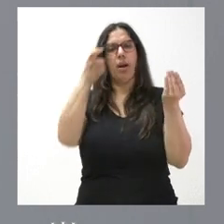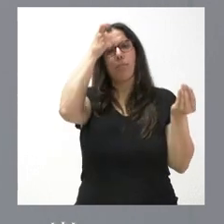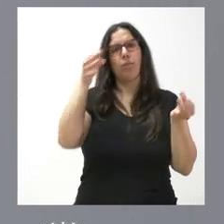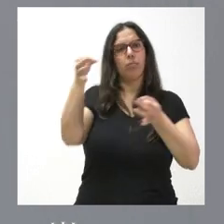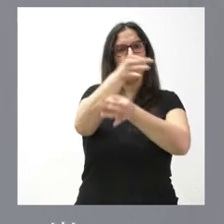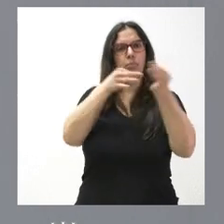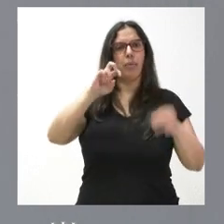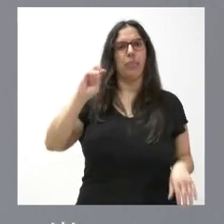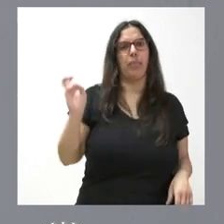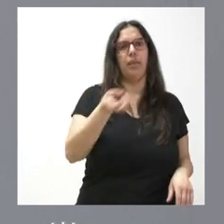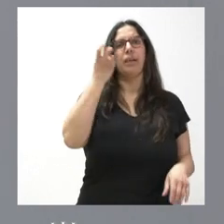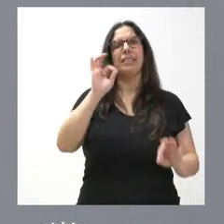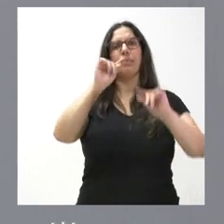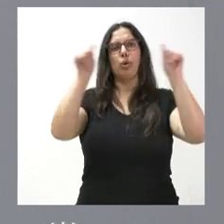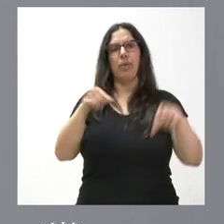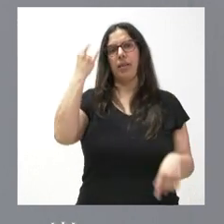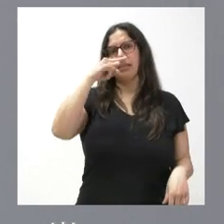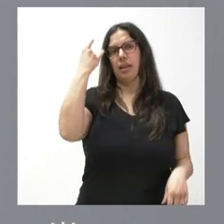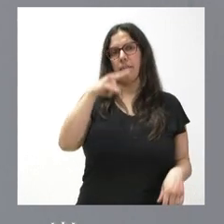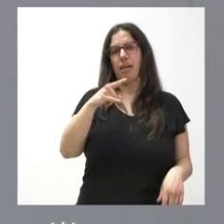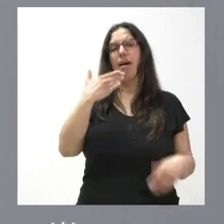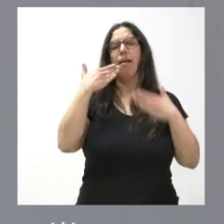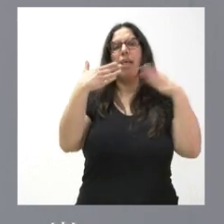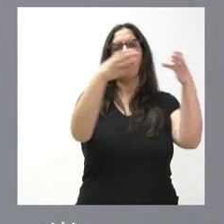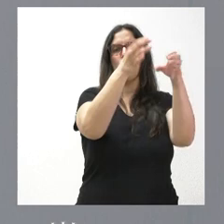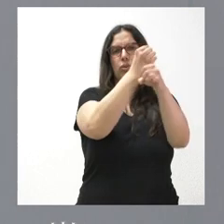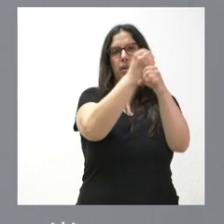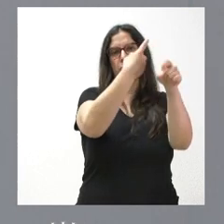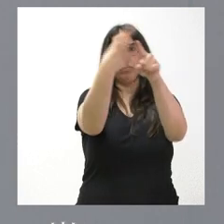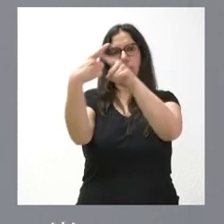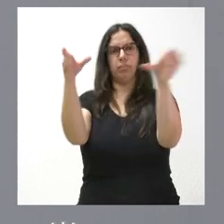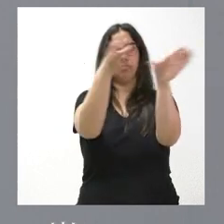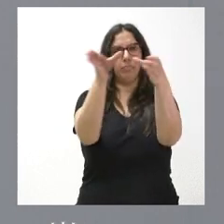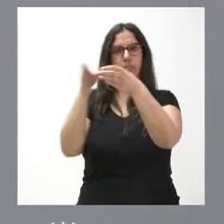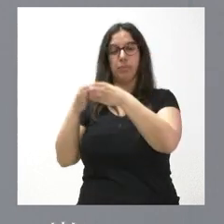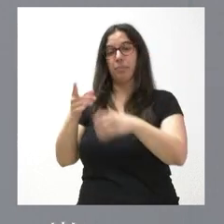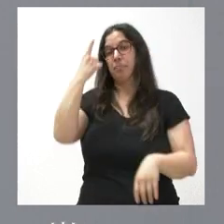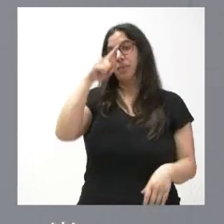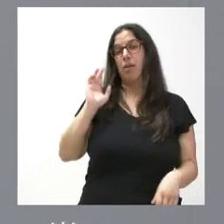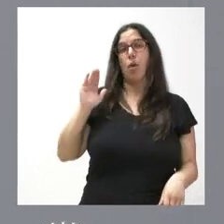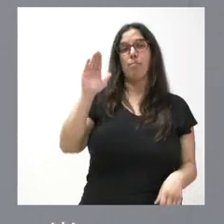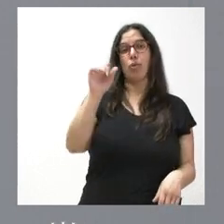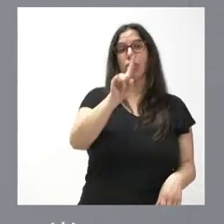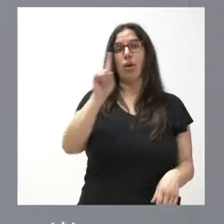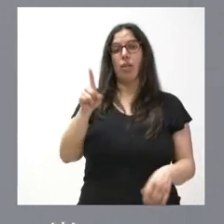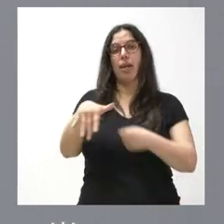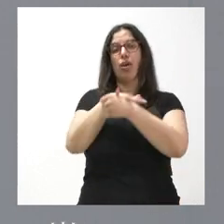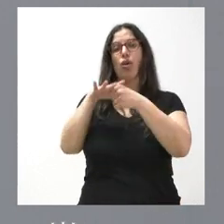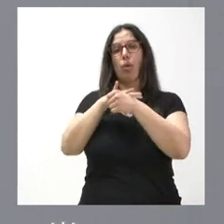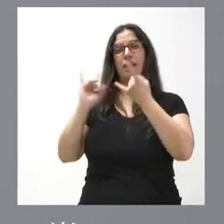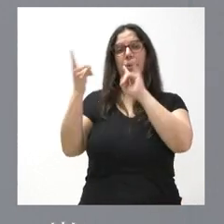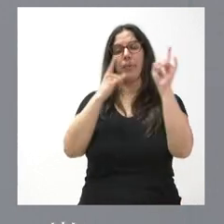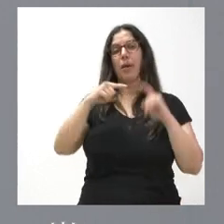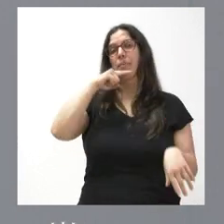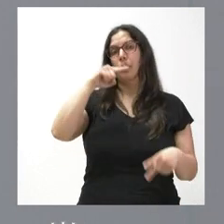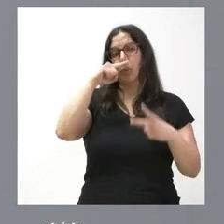de la provincia de Salamanca, a través de cuadrillas. Tienen ustedes que se hacen 11 montes en las comarcas forestales de Vitigudino,